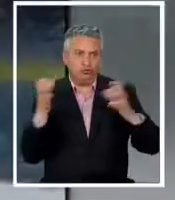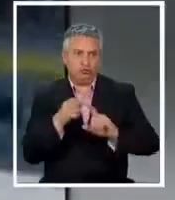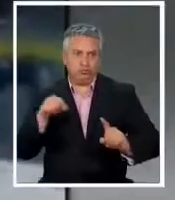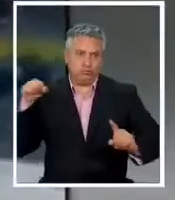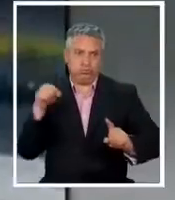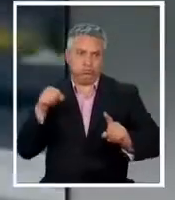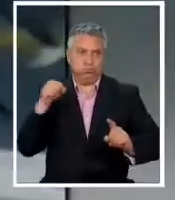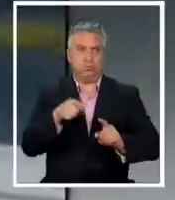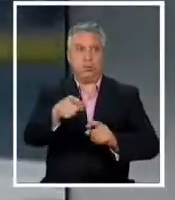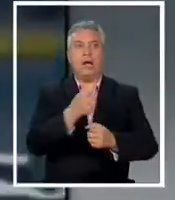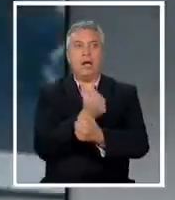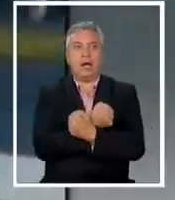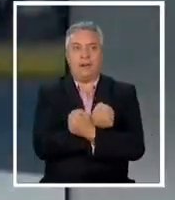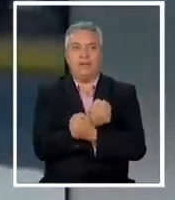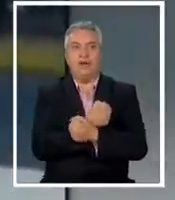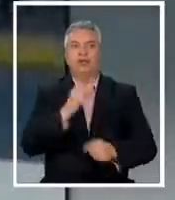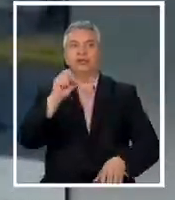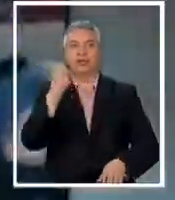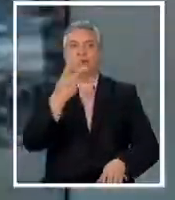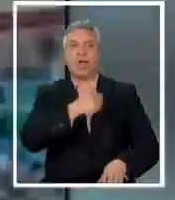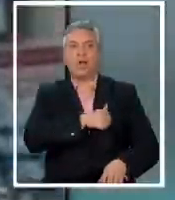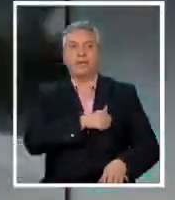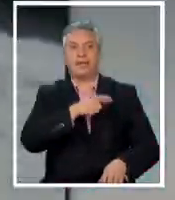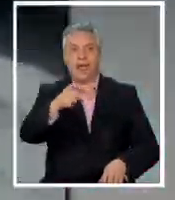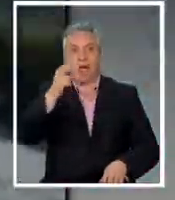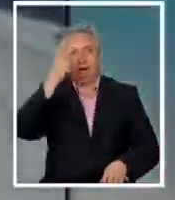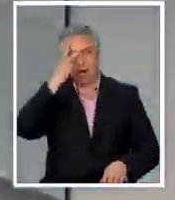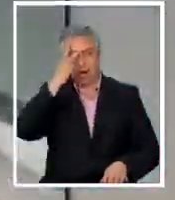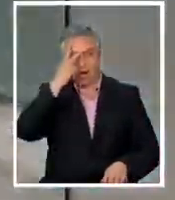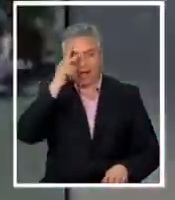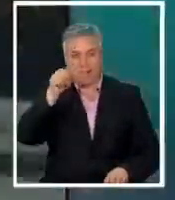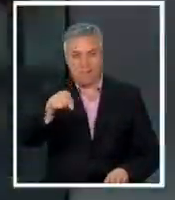a funcionarios de carabineros de la segunda comisaría de Coquimbo